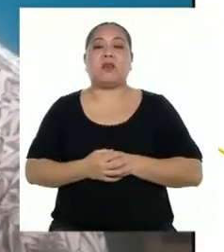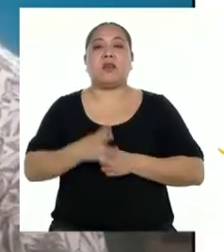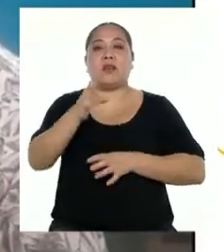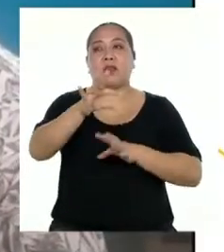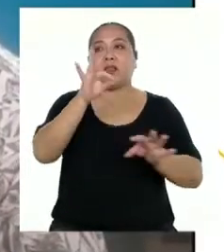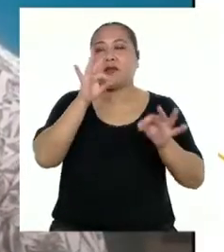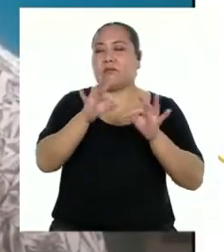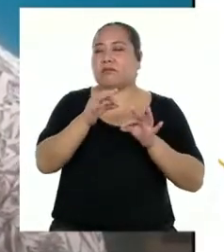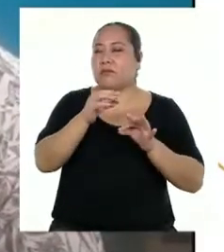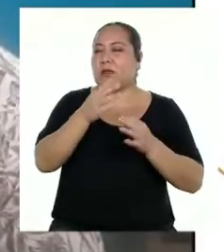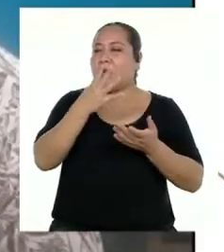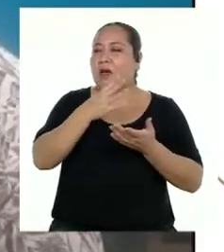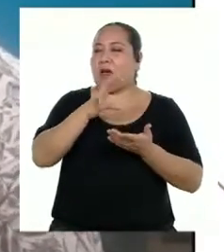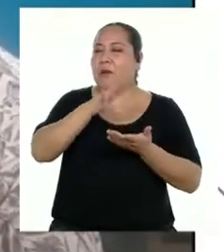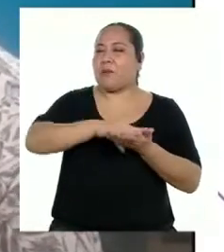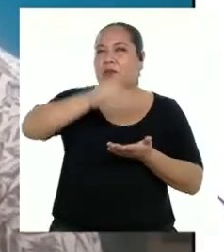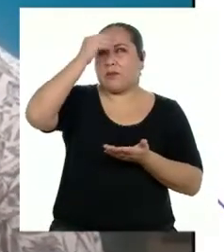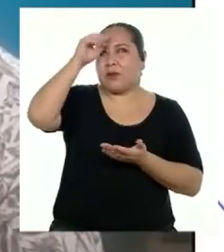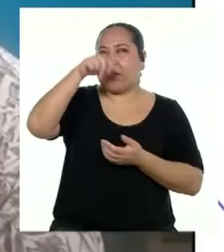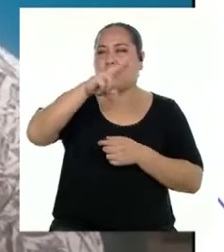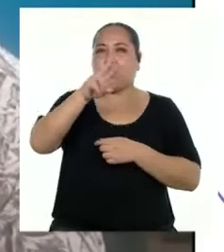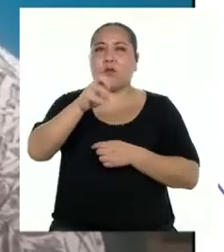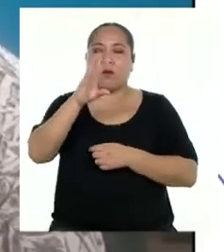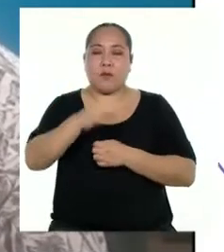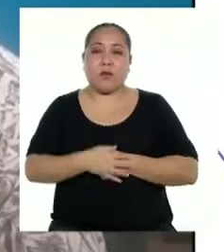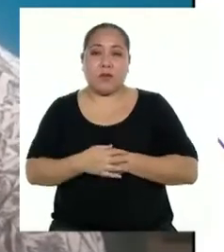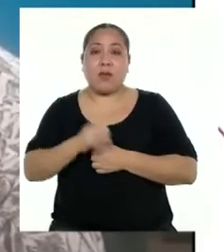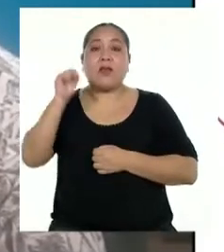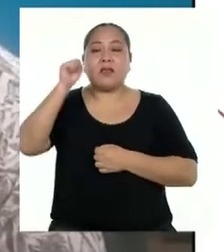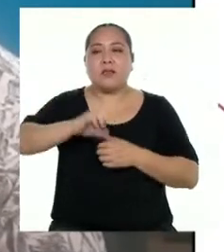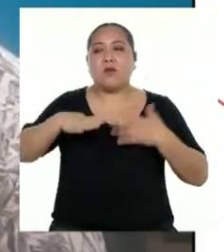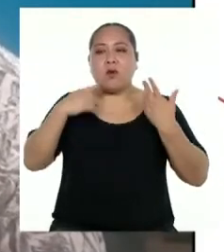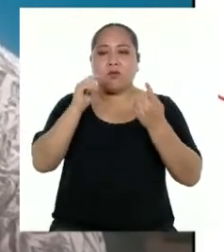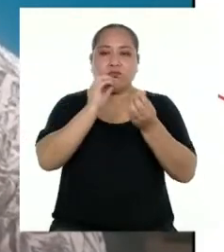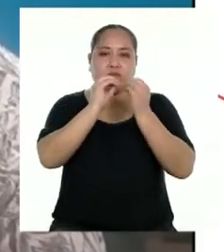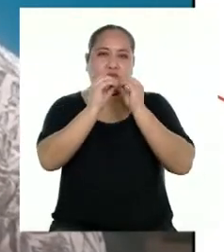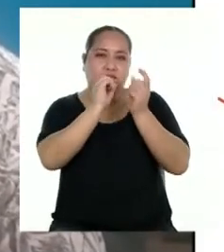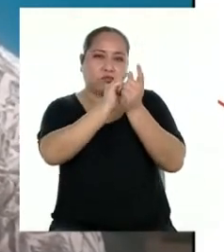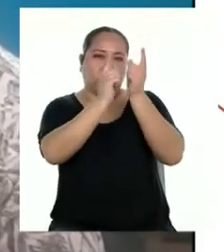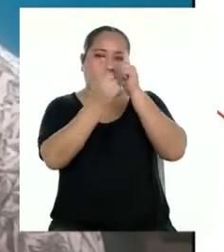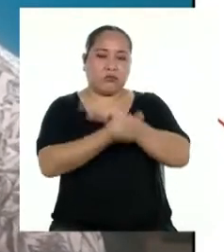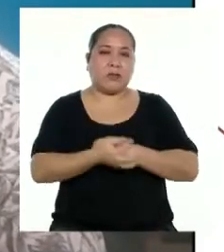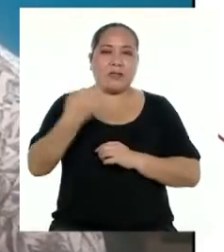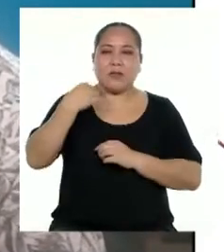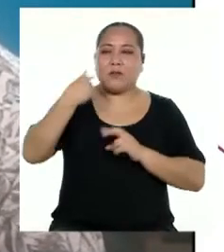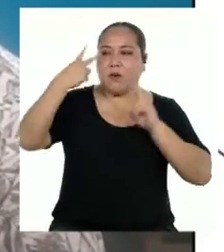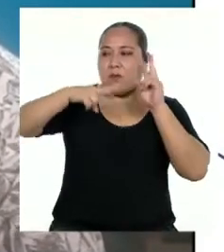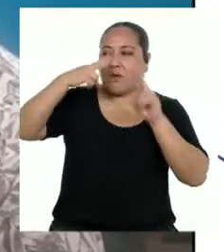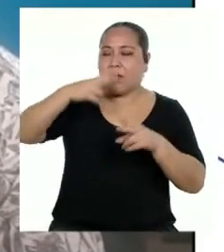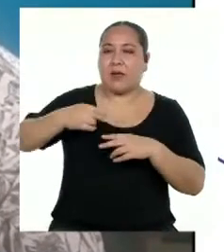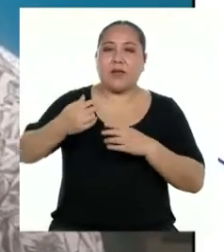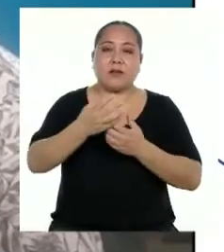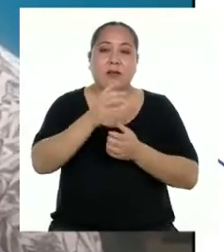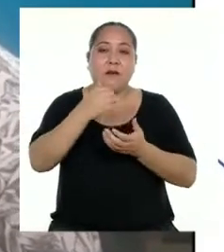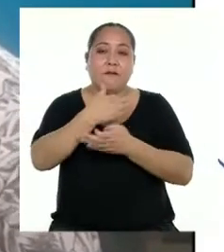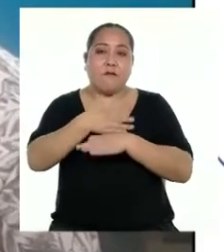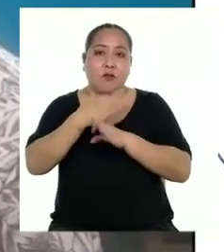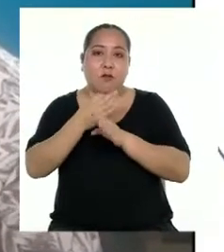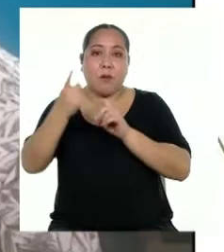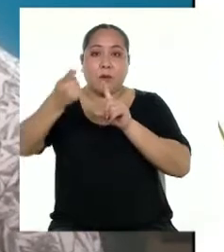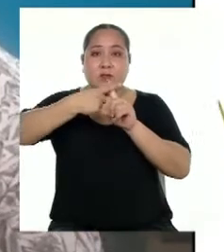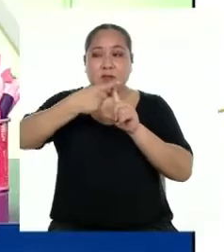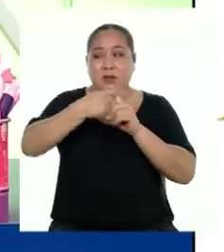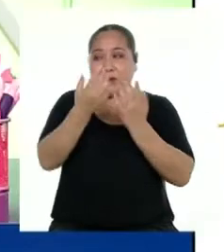nos deja que podemos saber adaptarnos a los problemas y que siempre podemos ver el lado positivo de las cosas, ya que estas no nos pueden